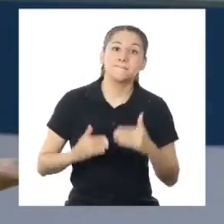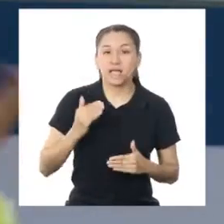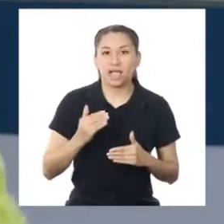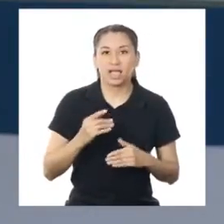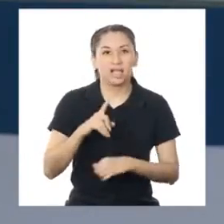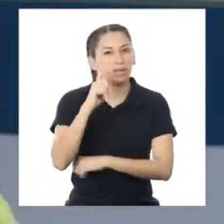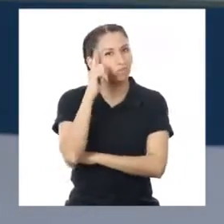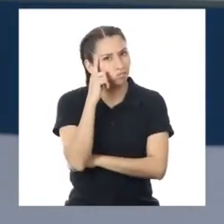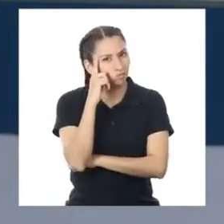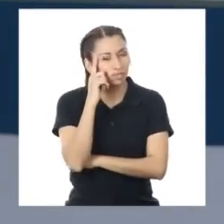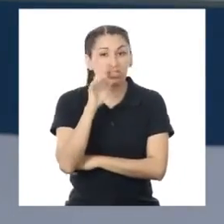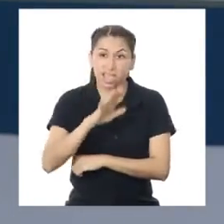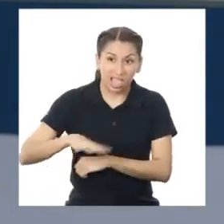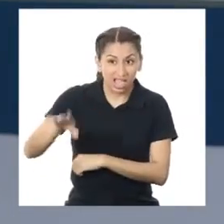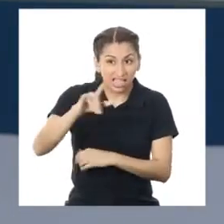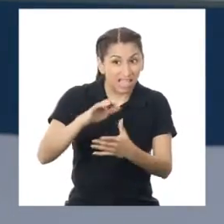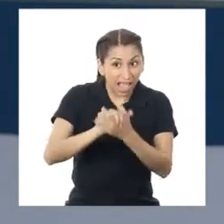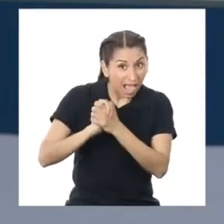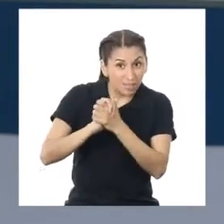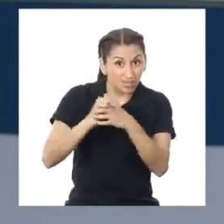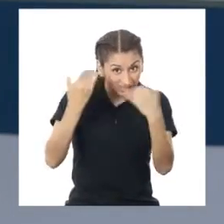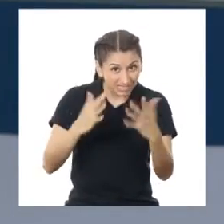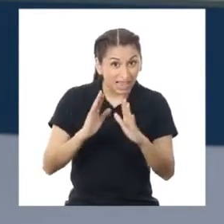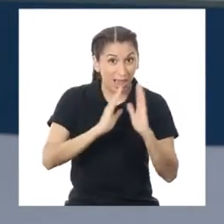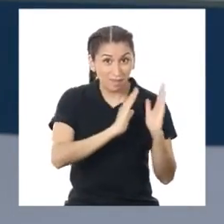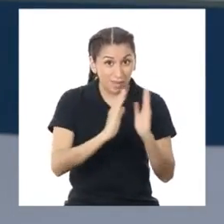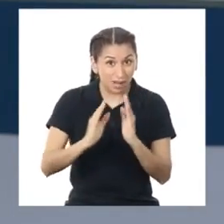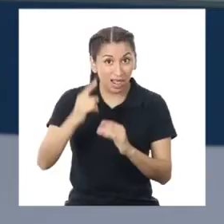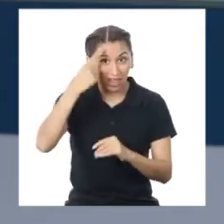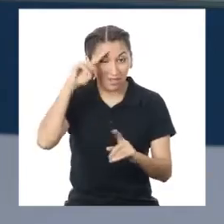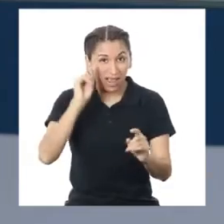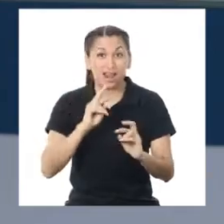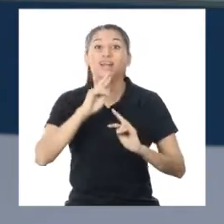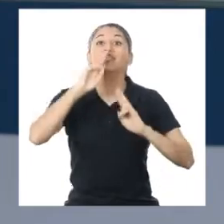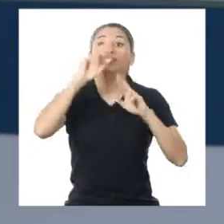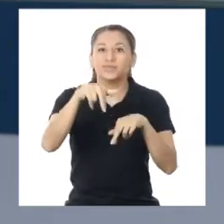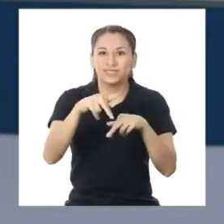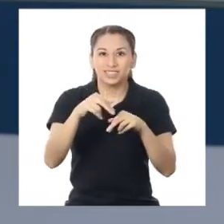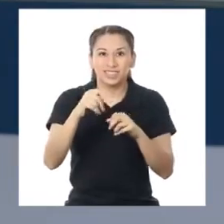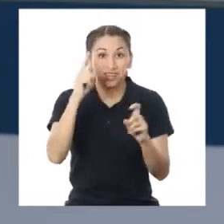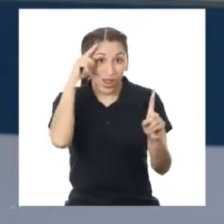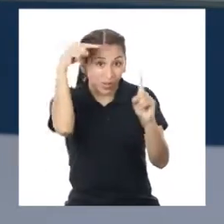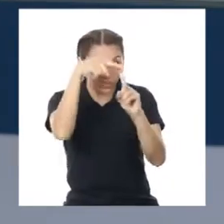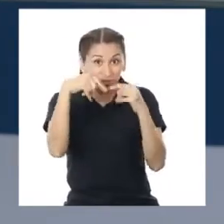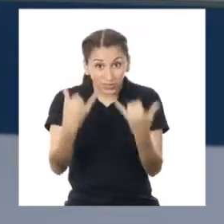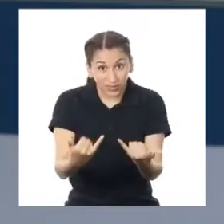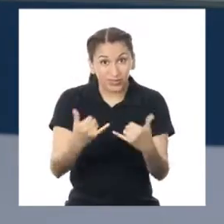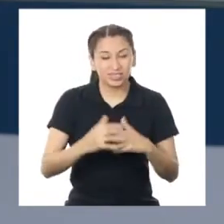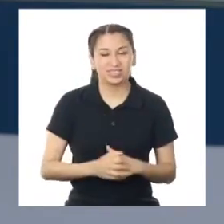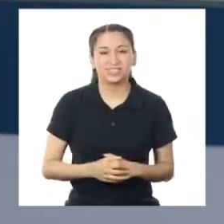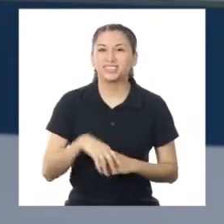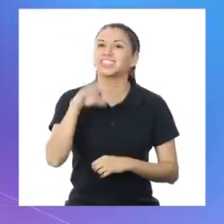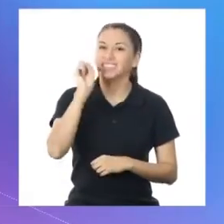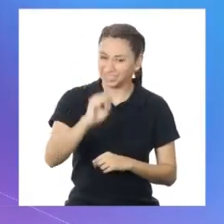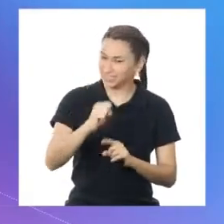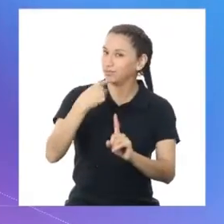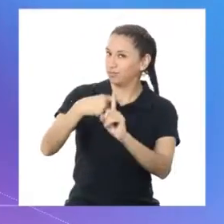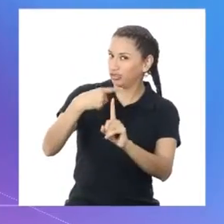Maca, ¿crees que nuestros amigos ya están preparados para completar el propósito de hoy?